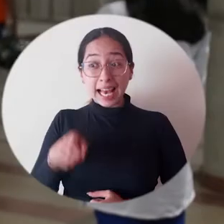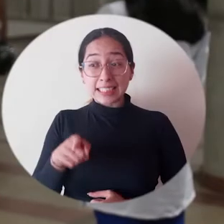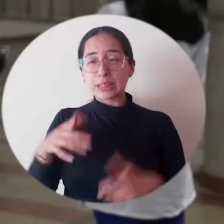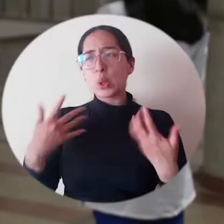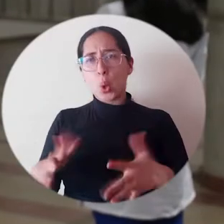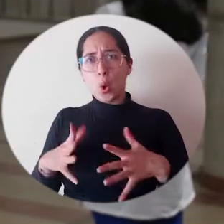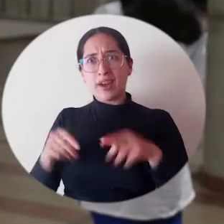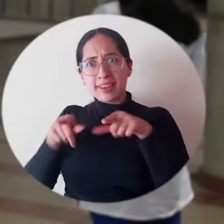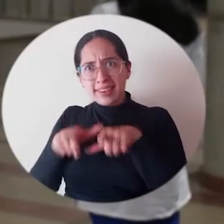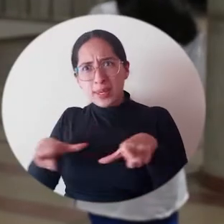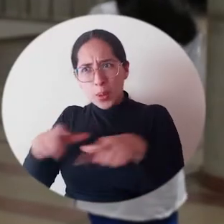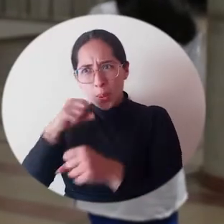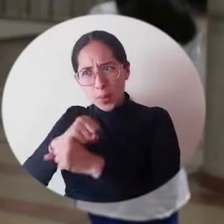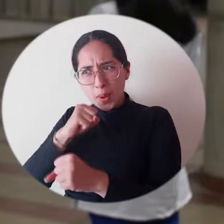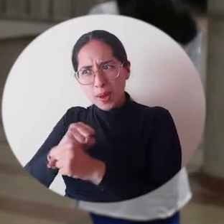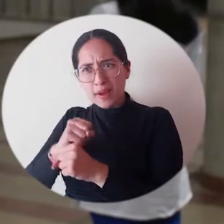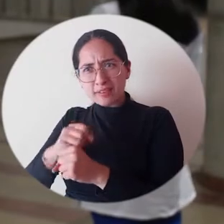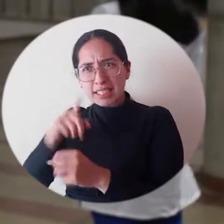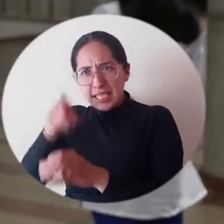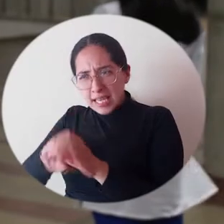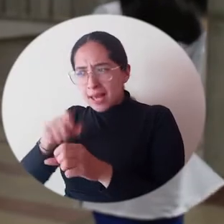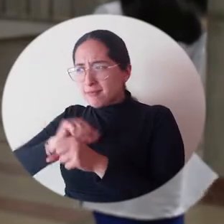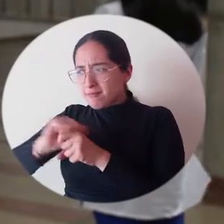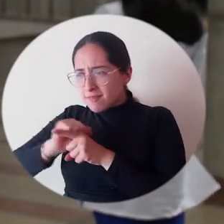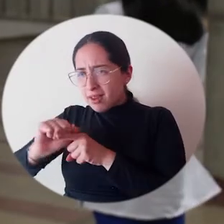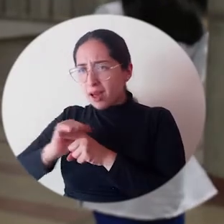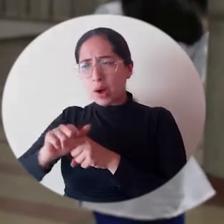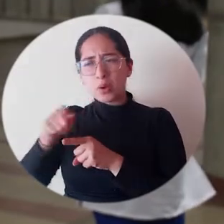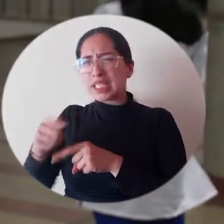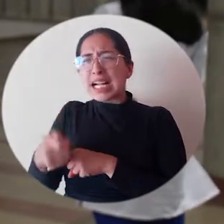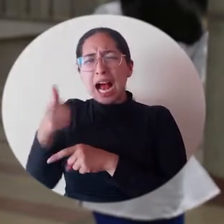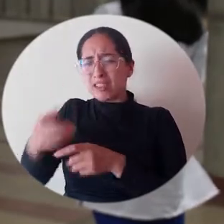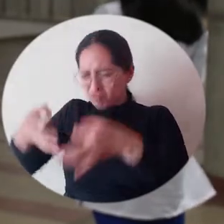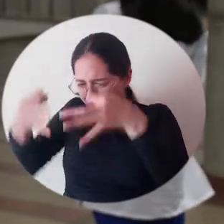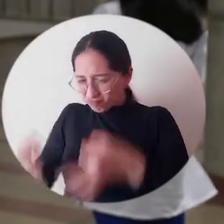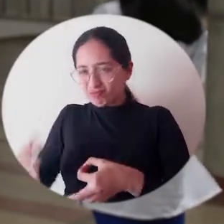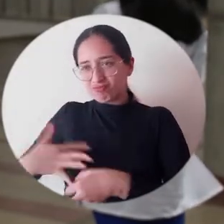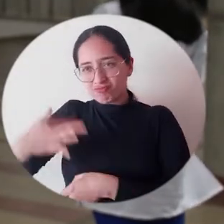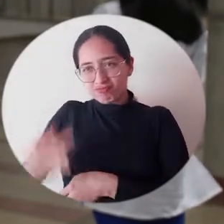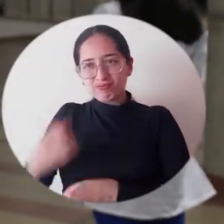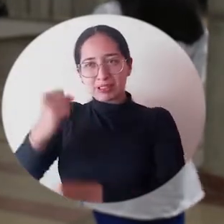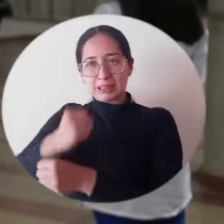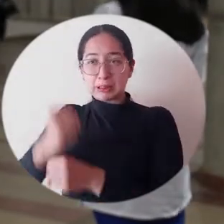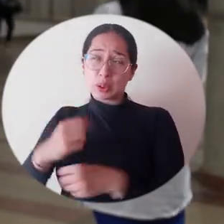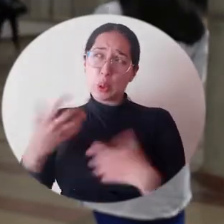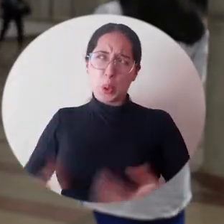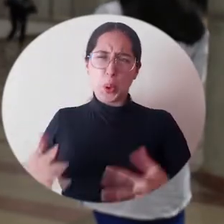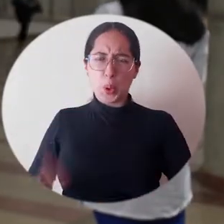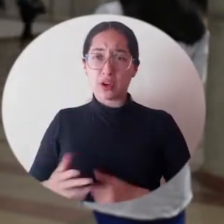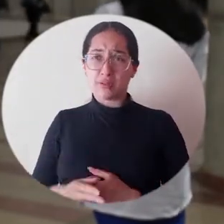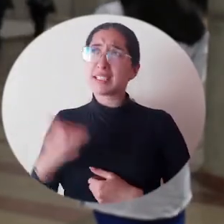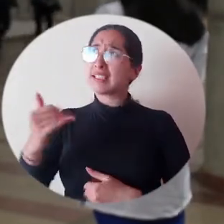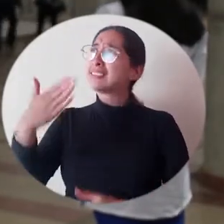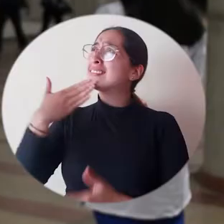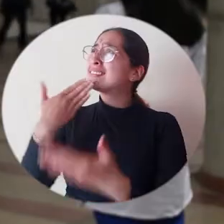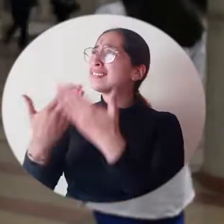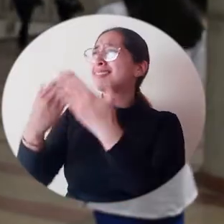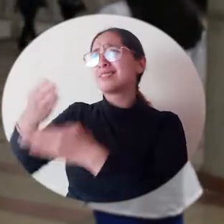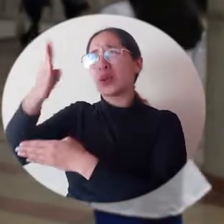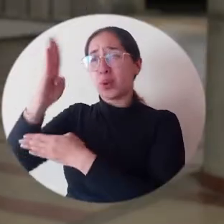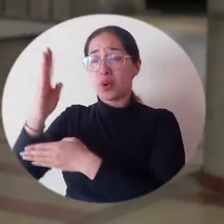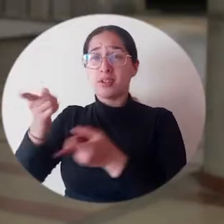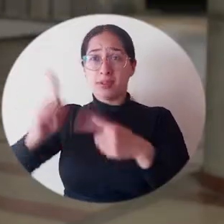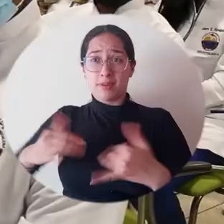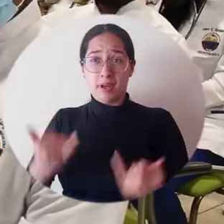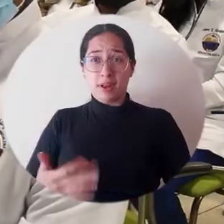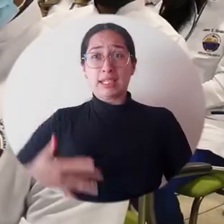Es donde nos vamos a enfrentar a un mundo casi que laboral ya. Bueno, agradecida primeramente con